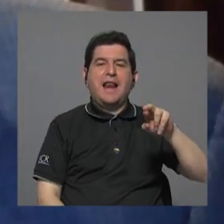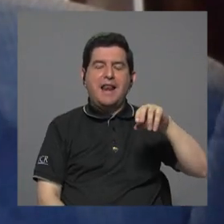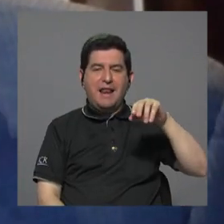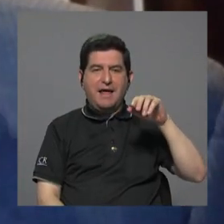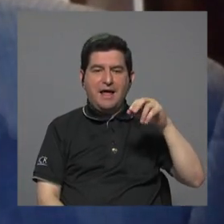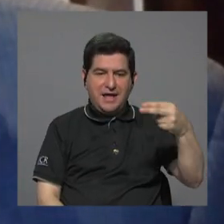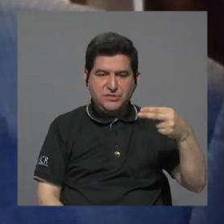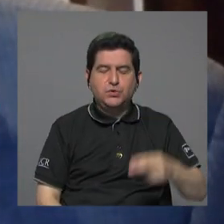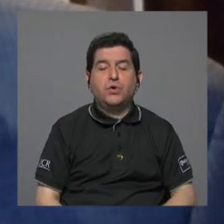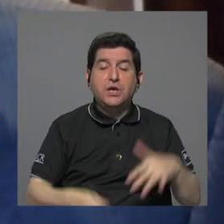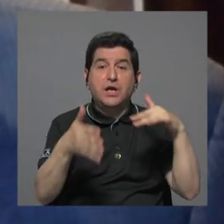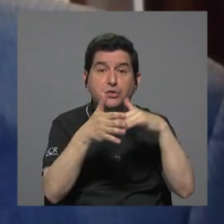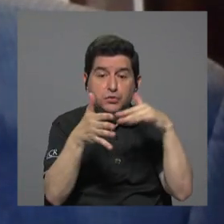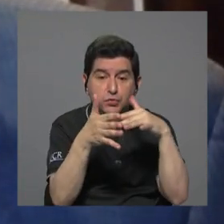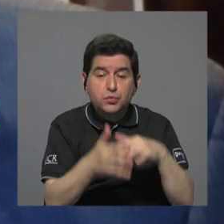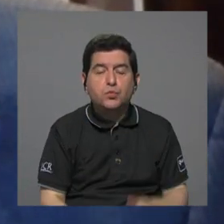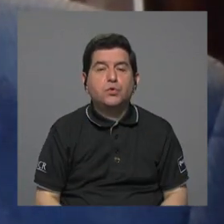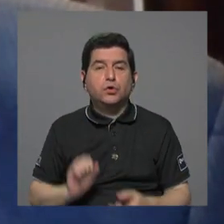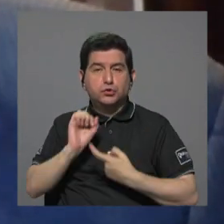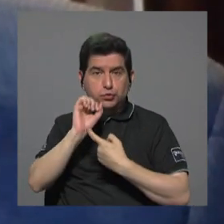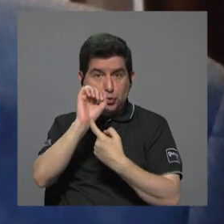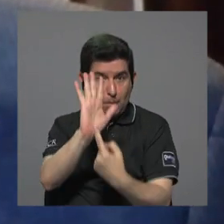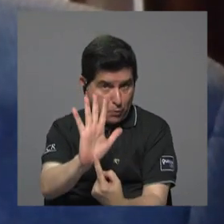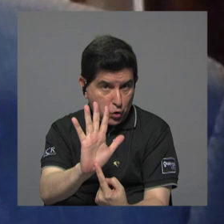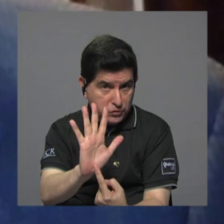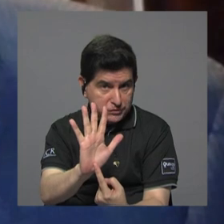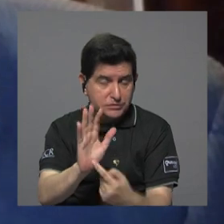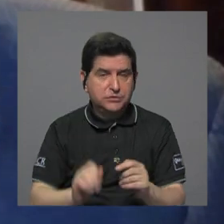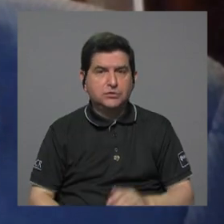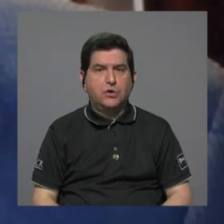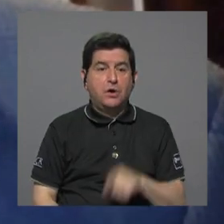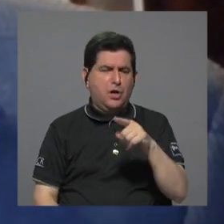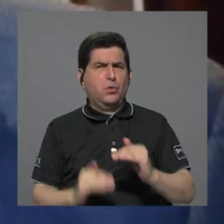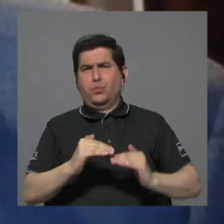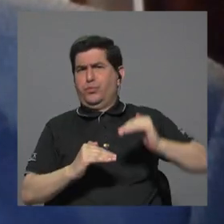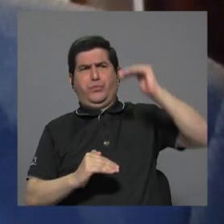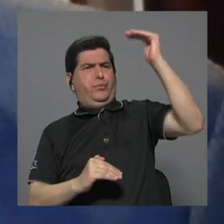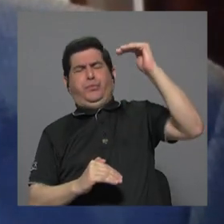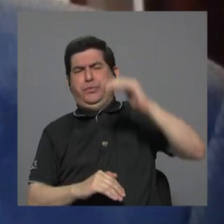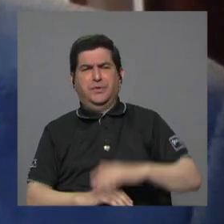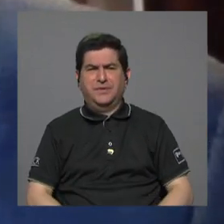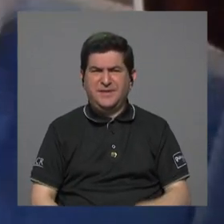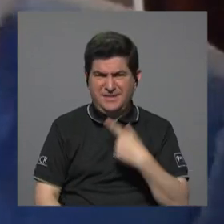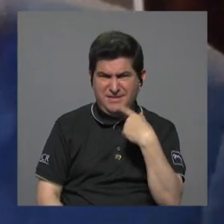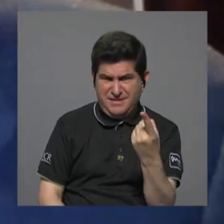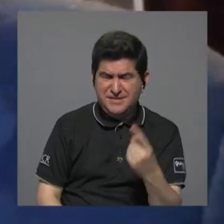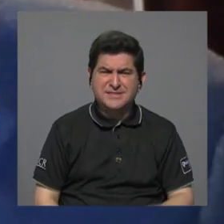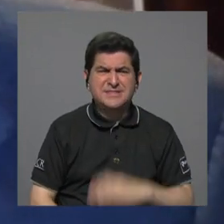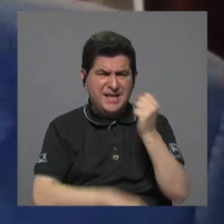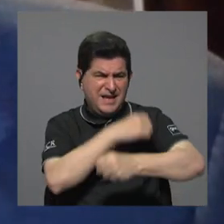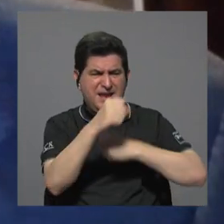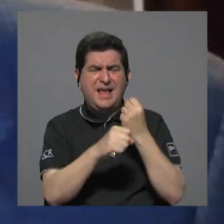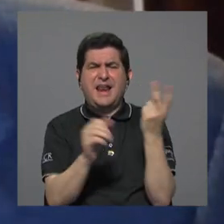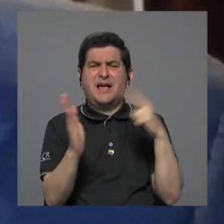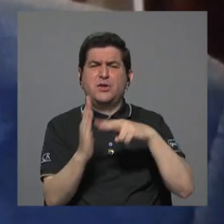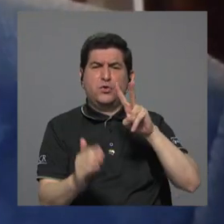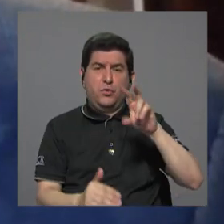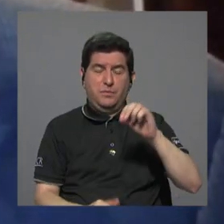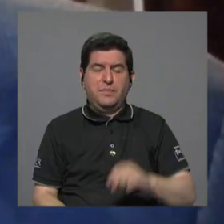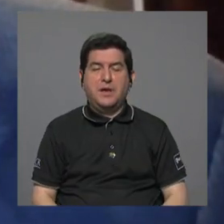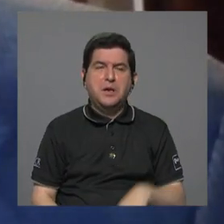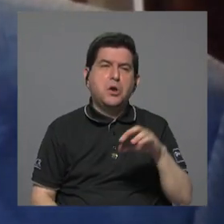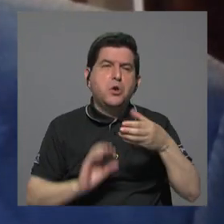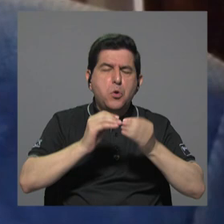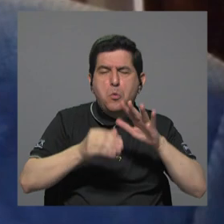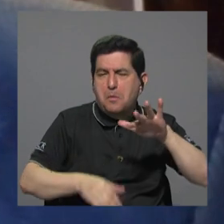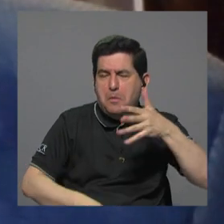hizo estudios con proyecciones muy elevadas donde se decía que para el año 2020 para dar un dato